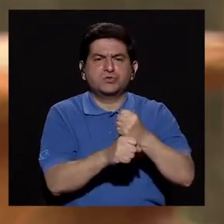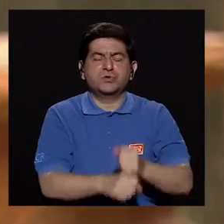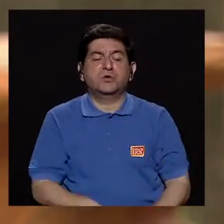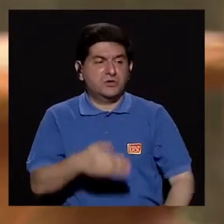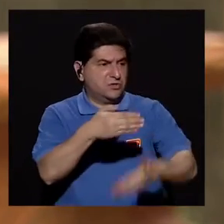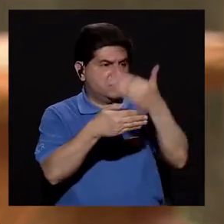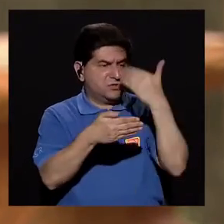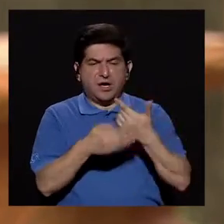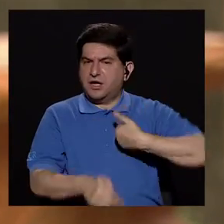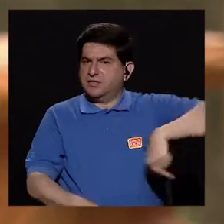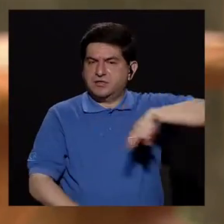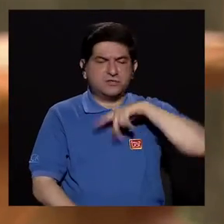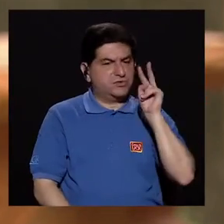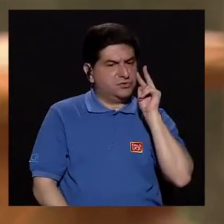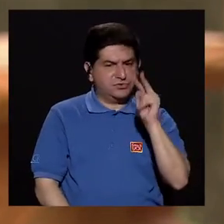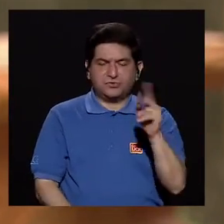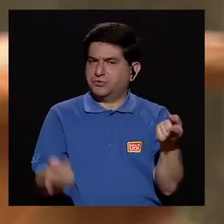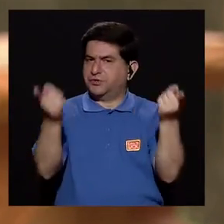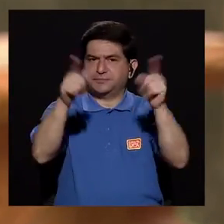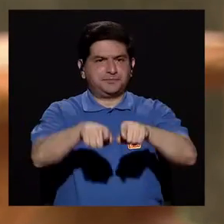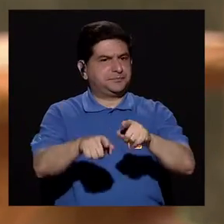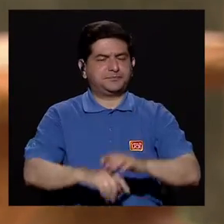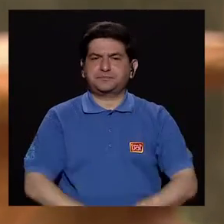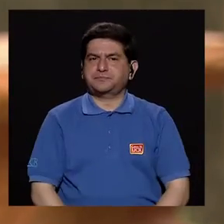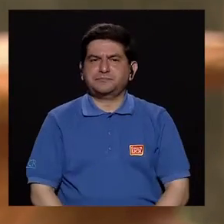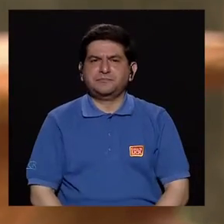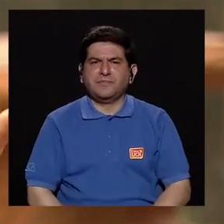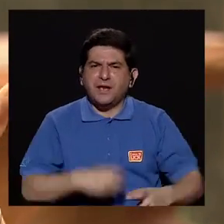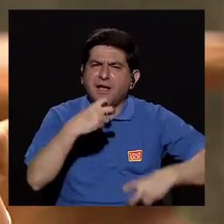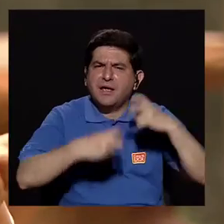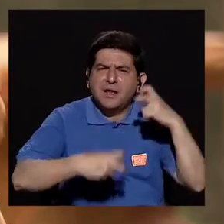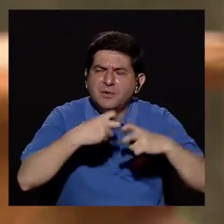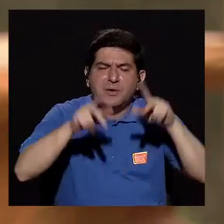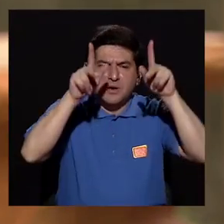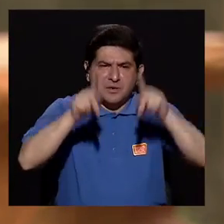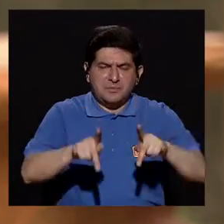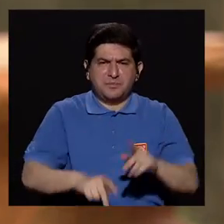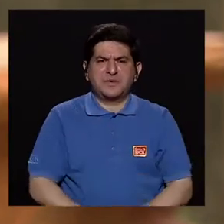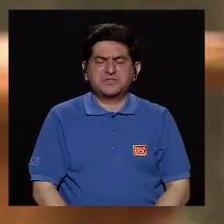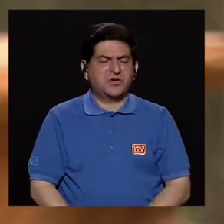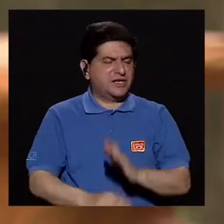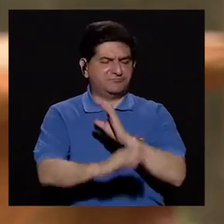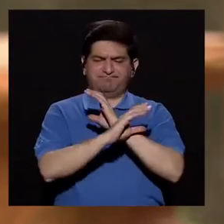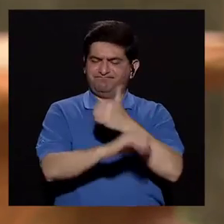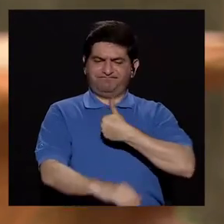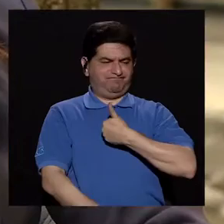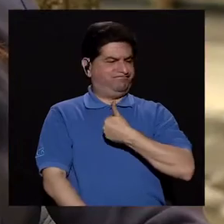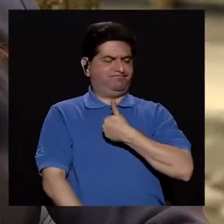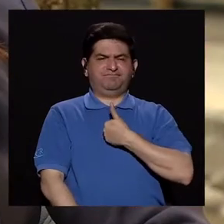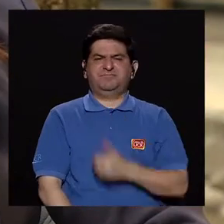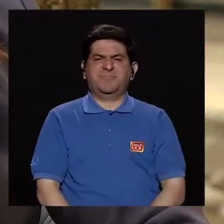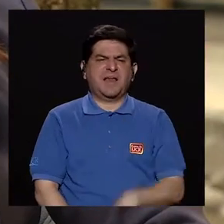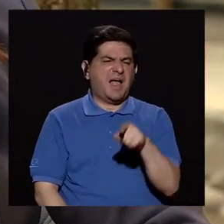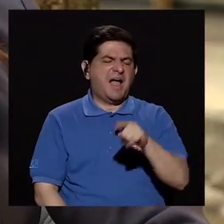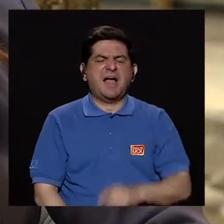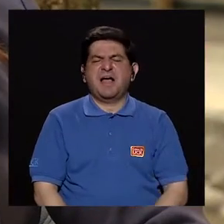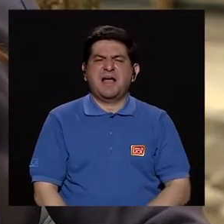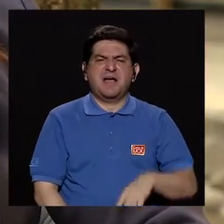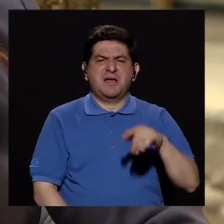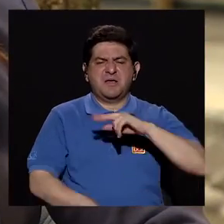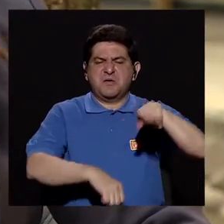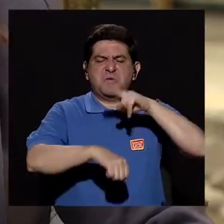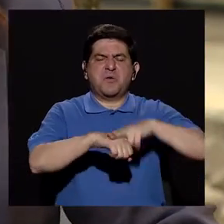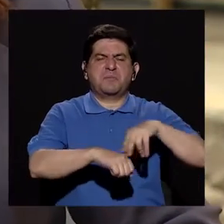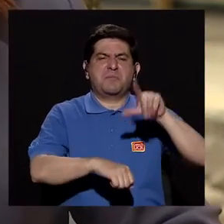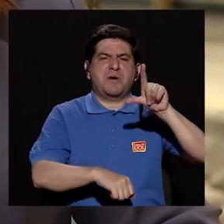que era algo que antes nosotros no veíamos tanto. Y cuál es el problema, que la gente tiende a descuidarse. Ah, no, es un lunar.